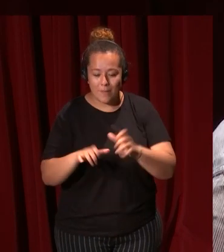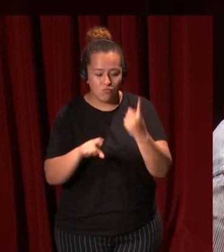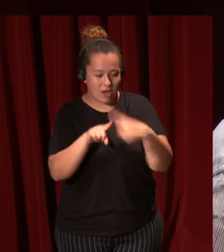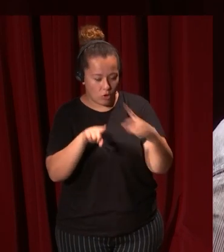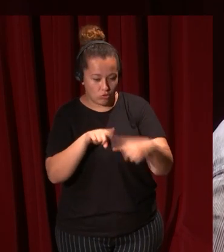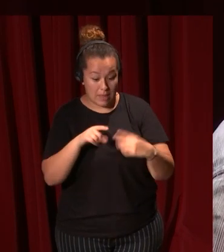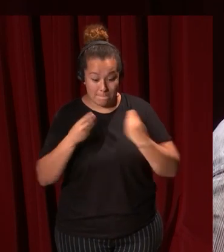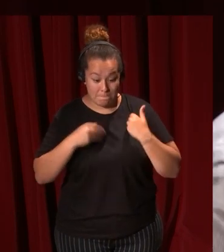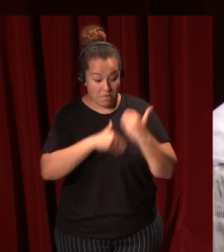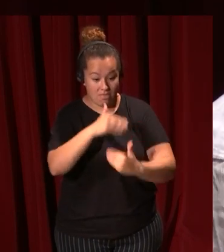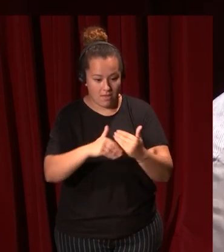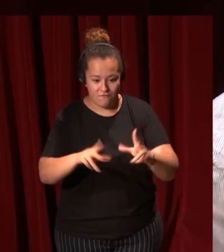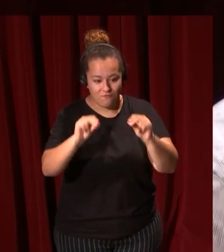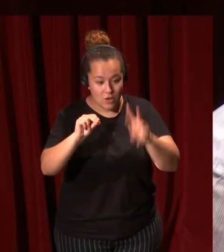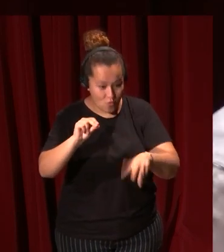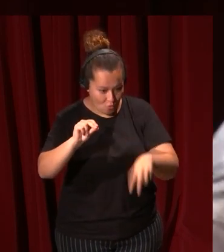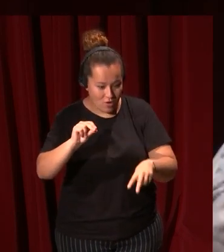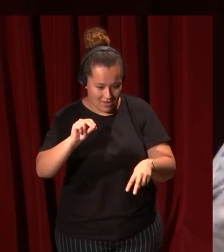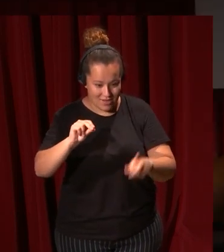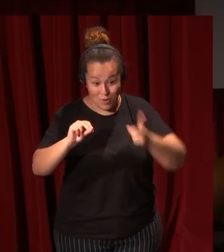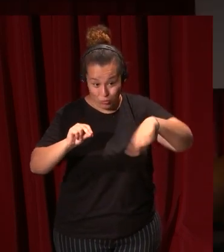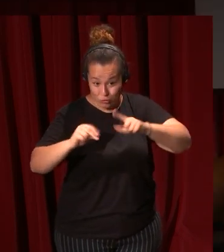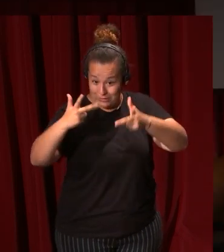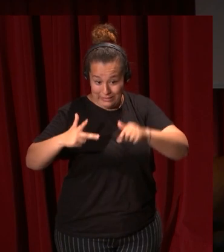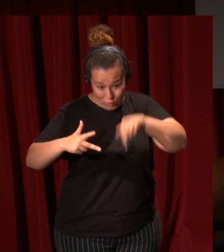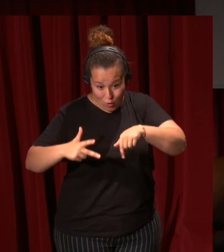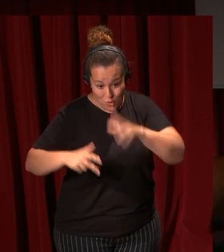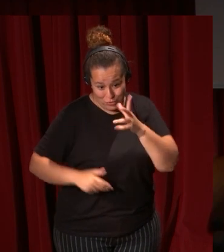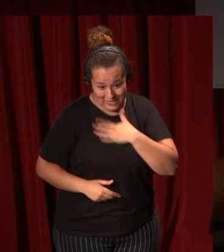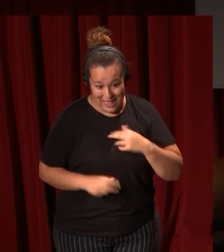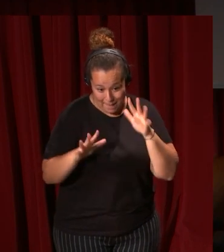no se termina nunca por eso estáis aquí entre otras cosas hoy supongo